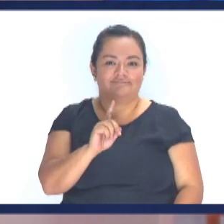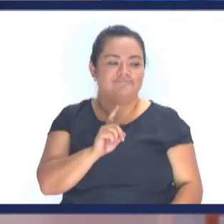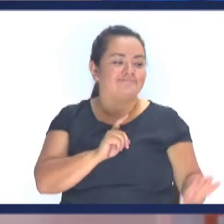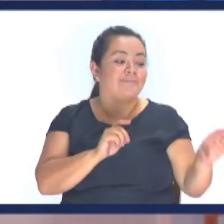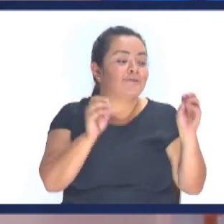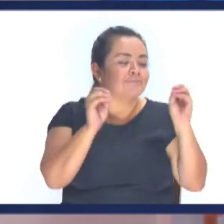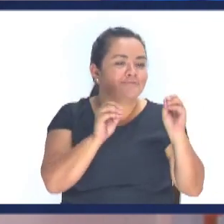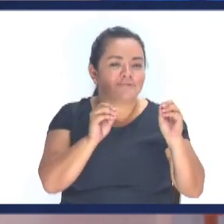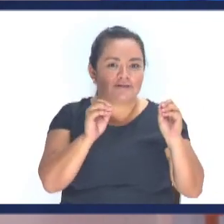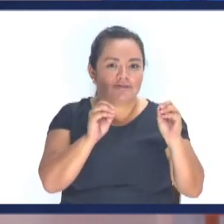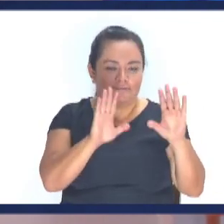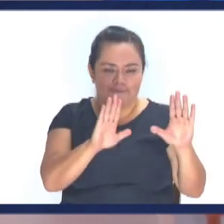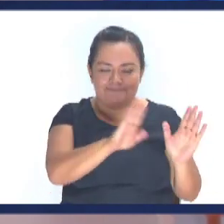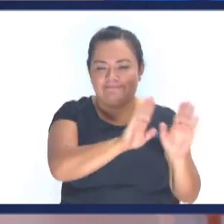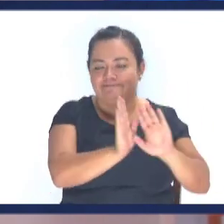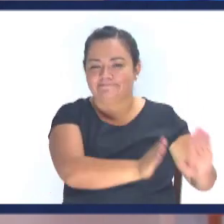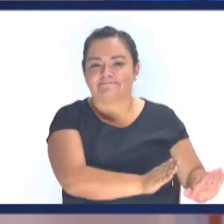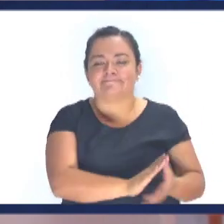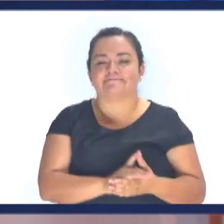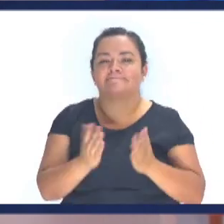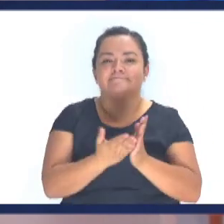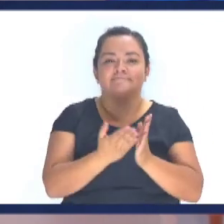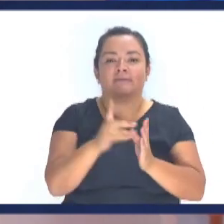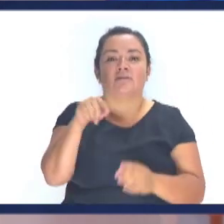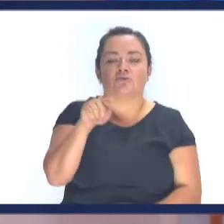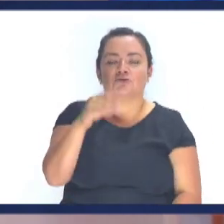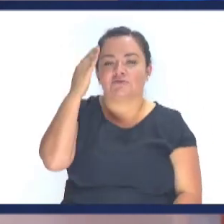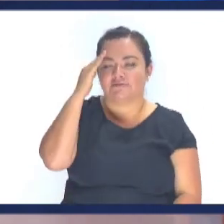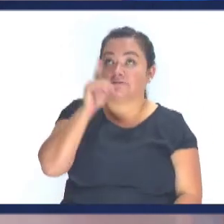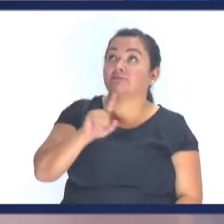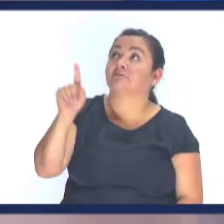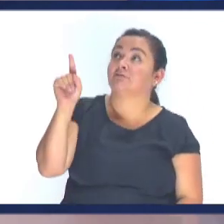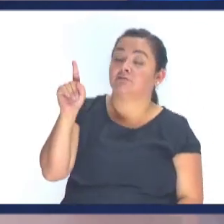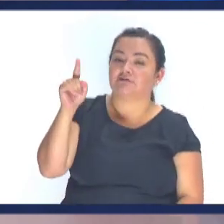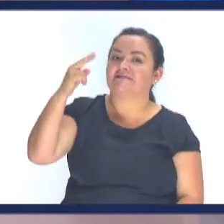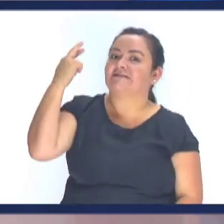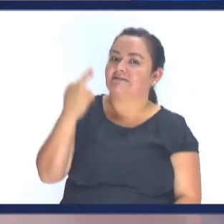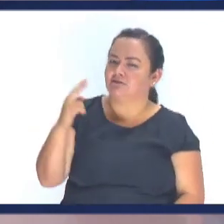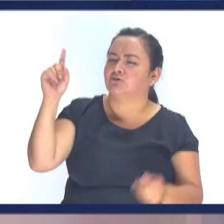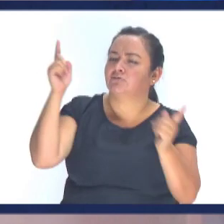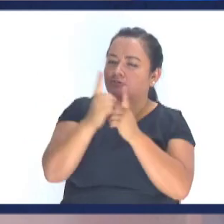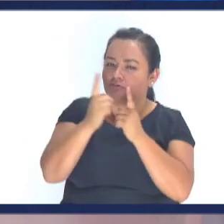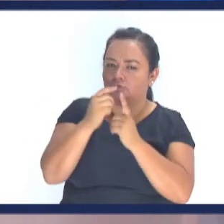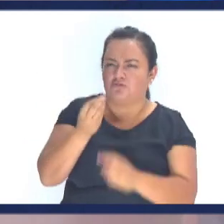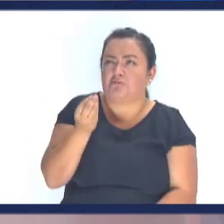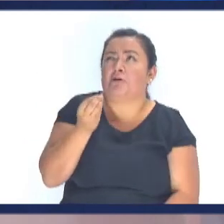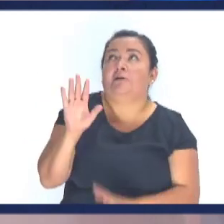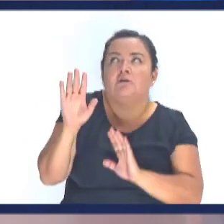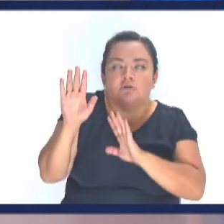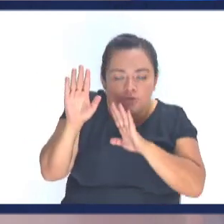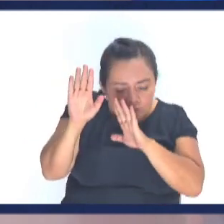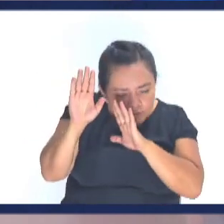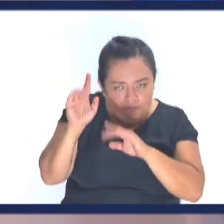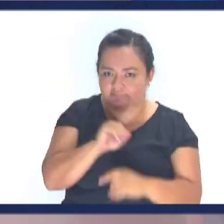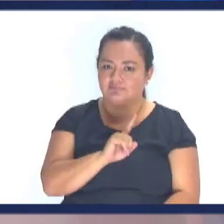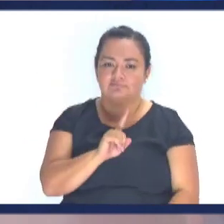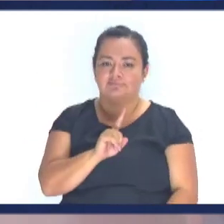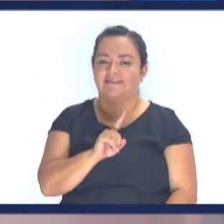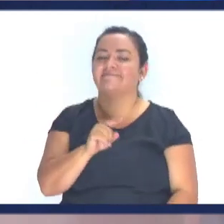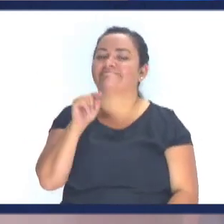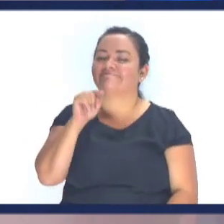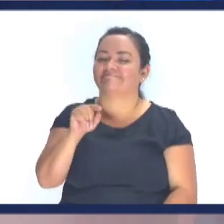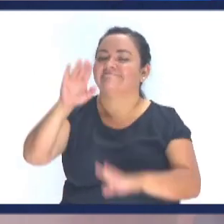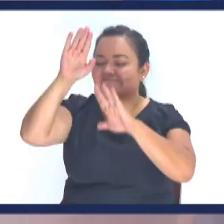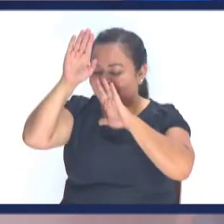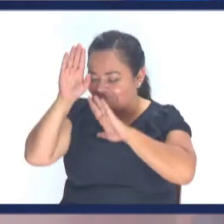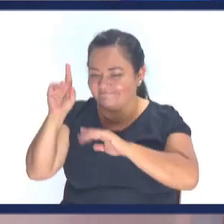no se puede Hoy voy a volver a la Biblia Cuando tú conoces Quien Dios es Le pierdes el temor Pero te